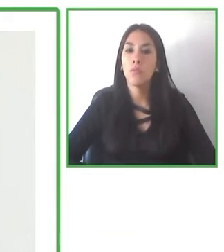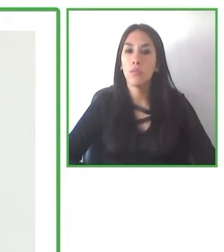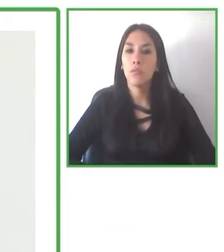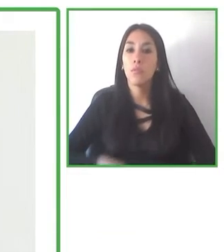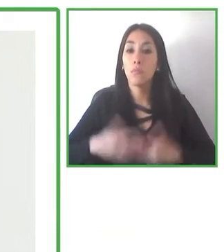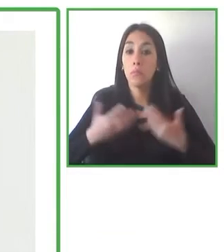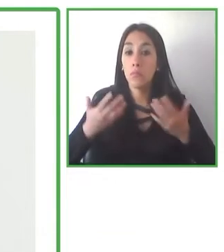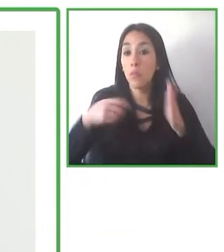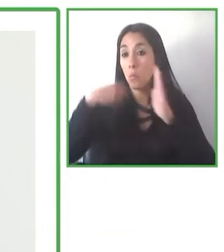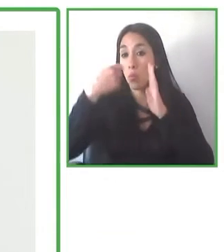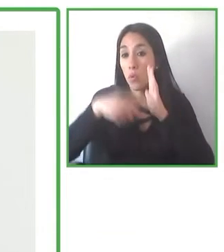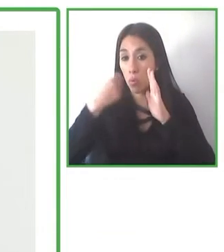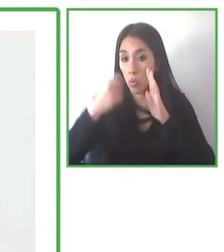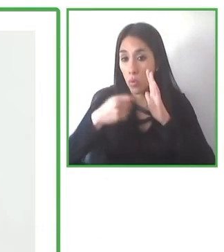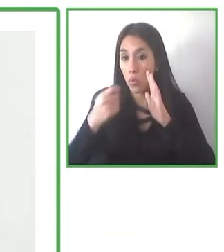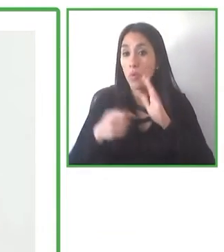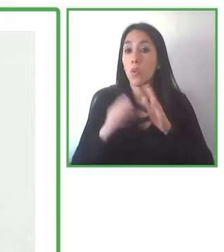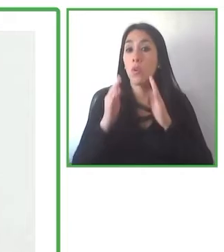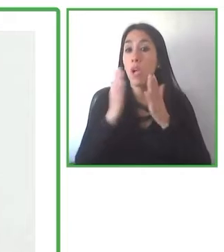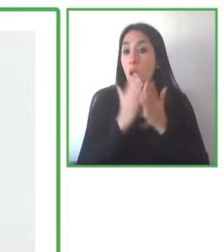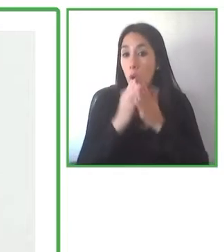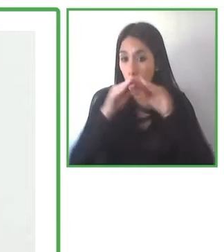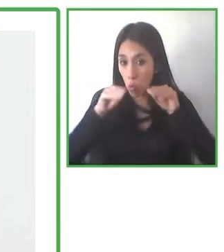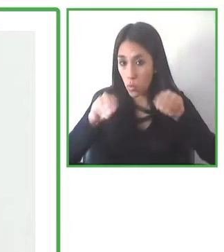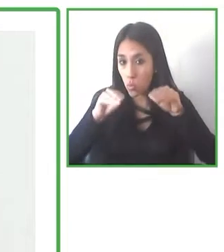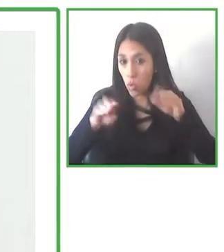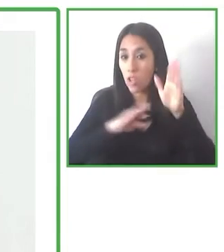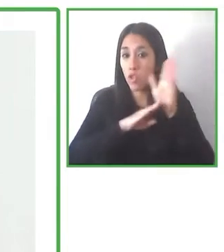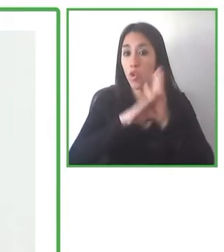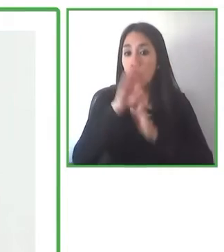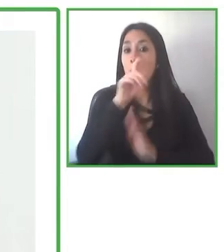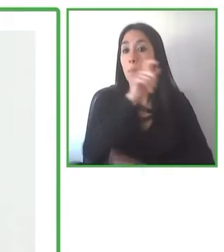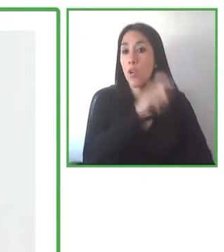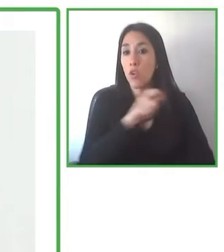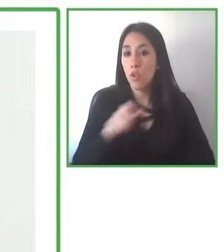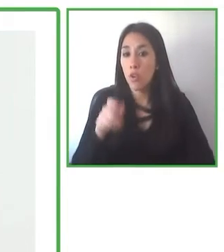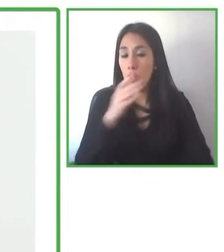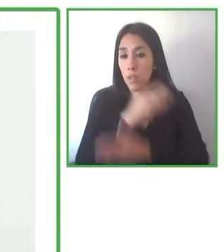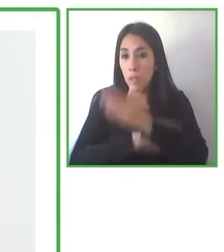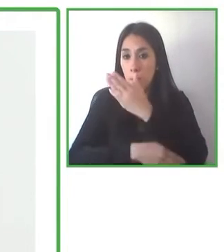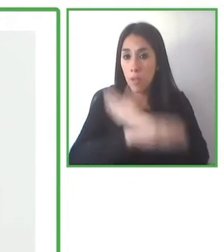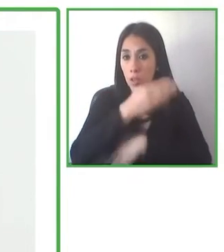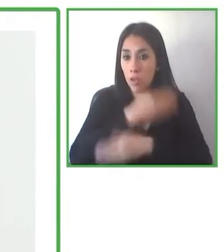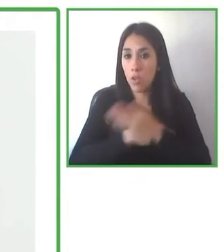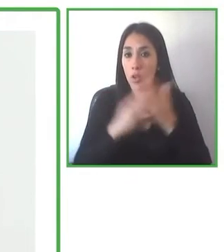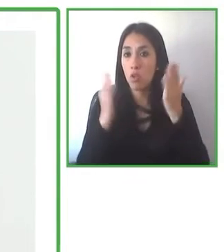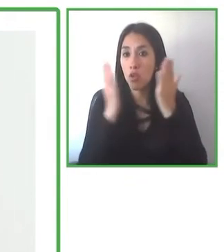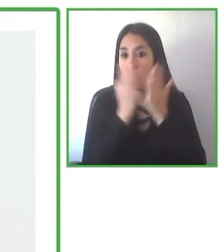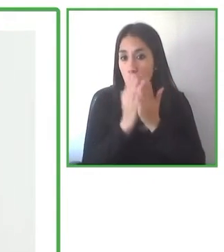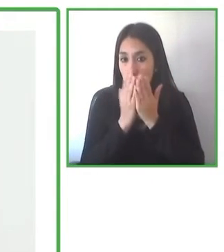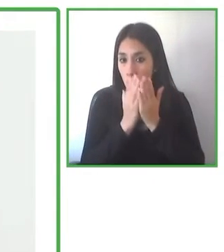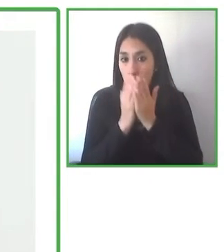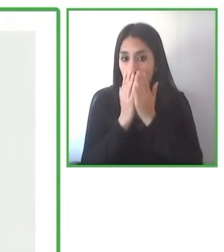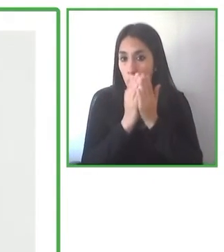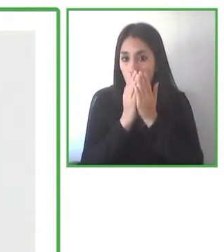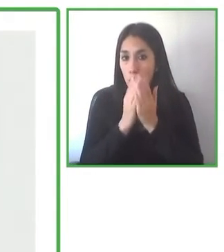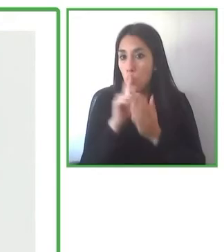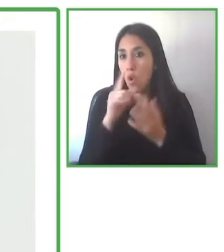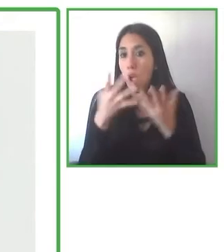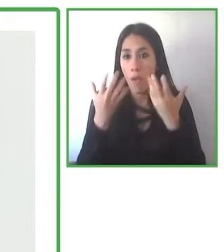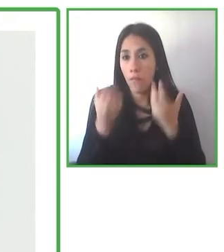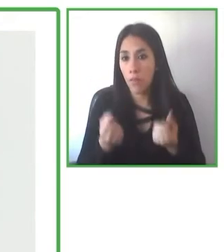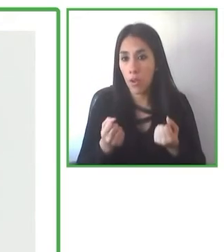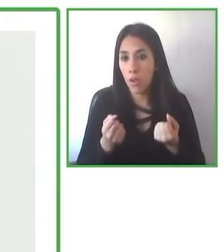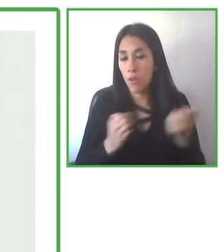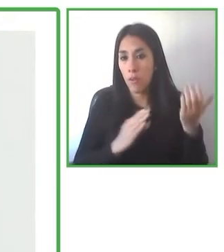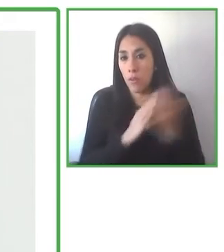En los proyectos de educación desarrollados por Más Diferencias, vimos que los estudiantes con discapacidades no tenían acceso a la información,